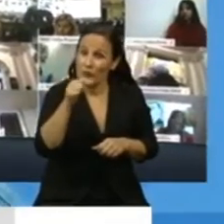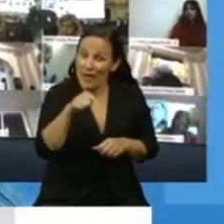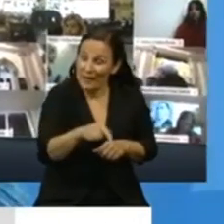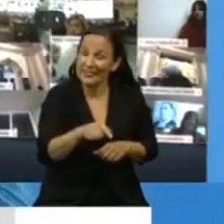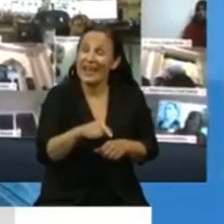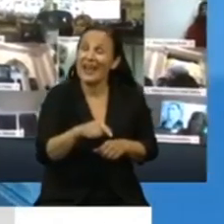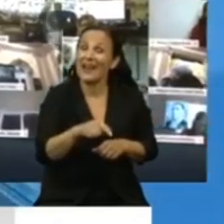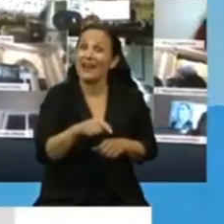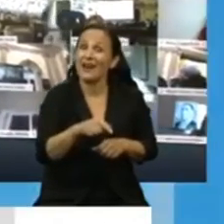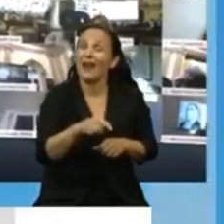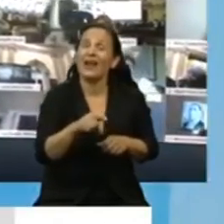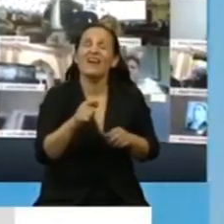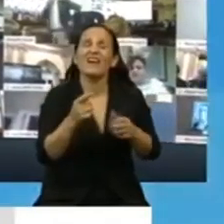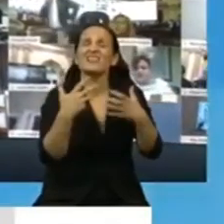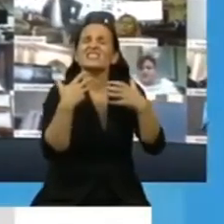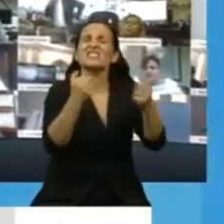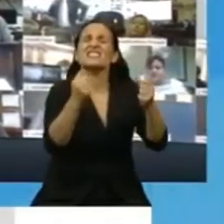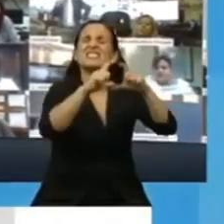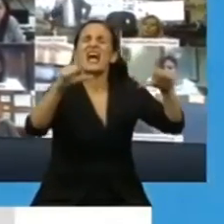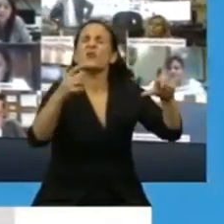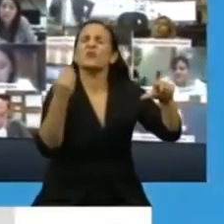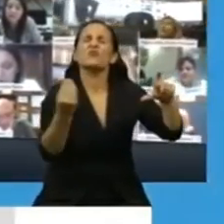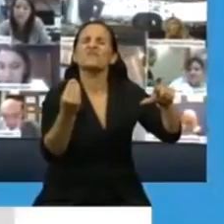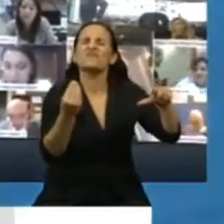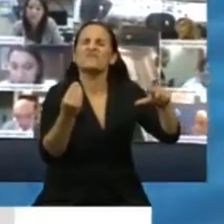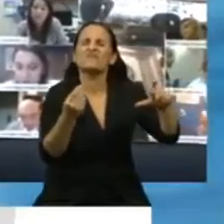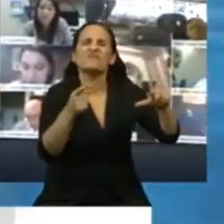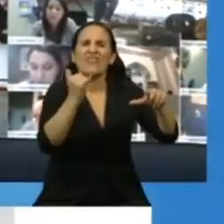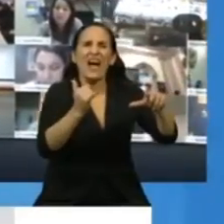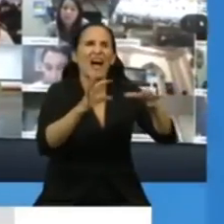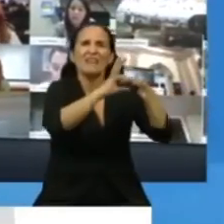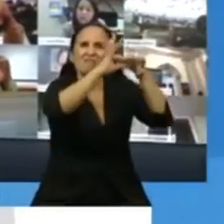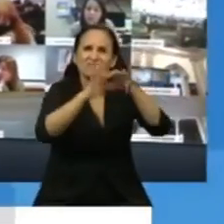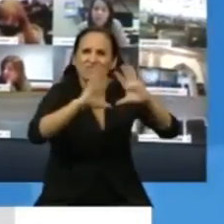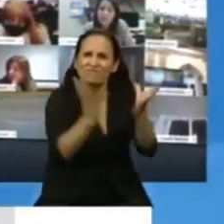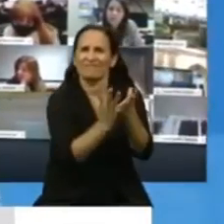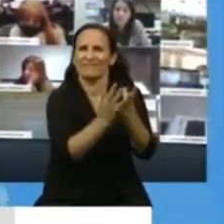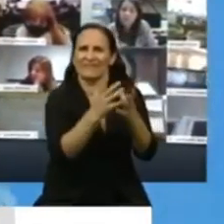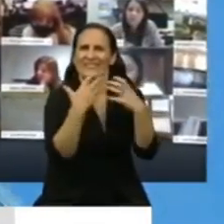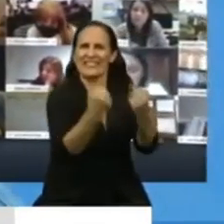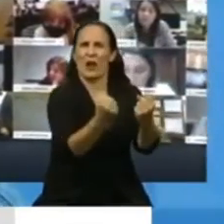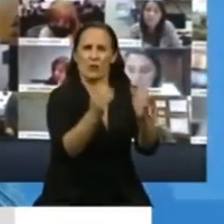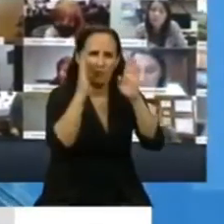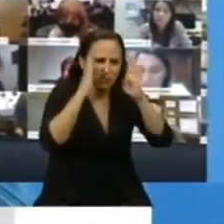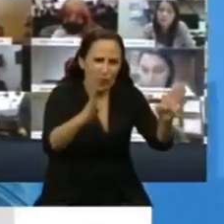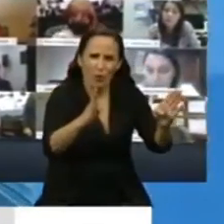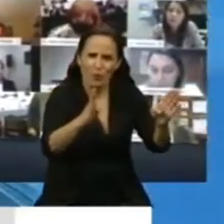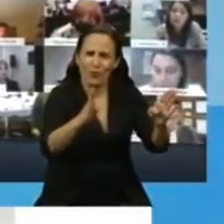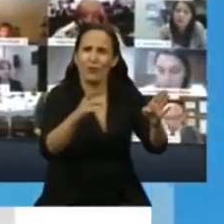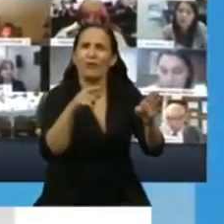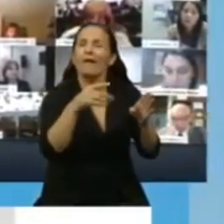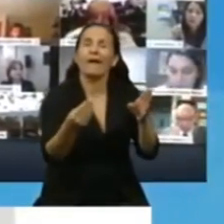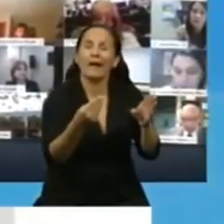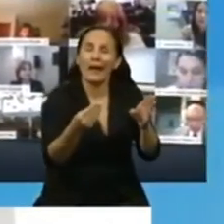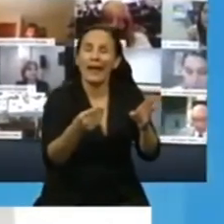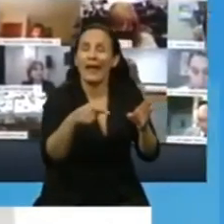a la salud en su integralidad y ayudar a revertir el desplome,